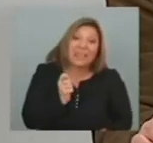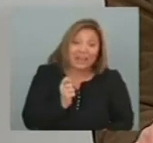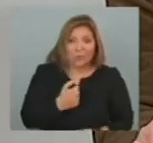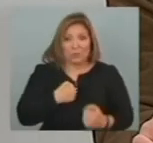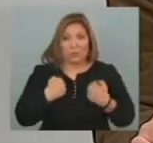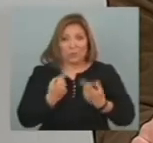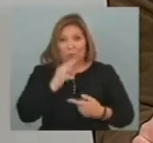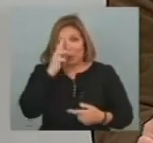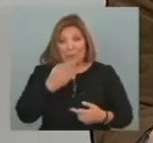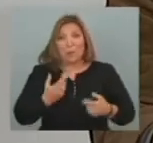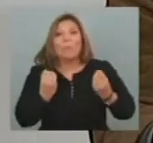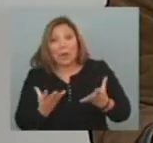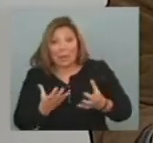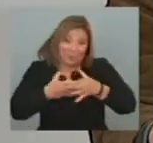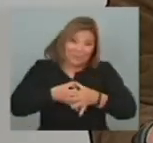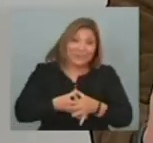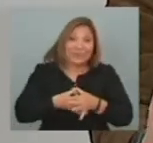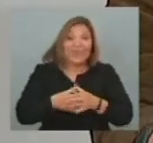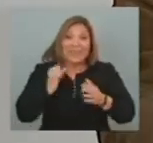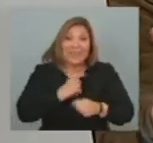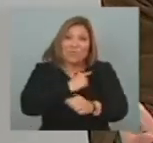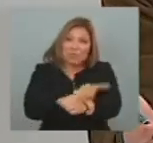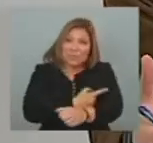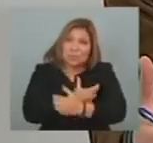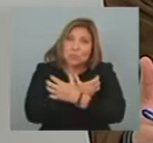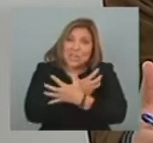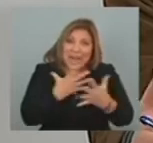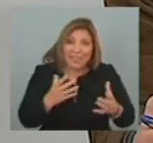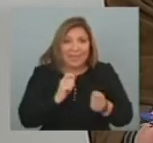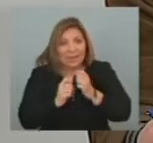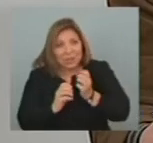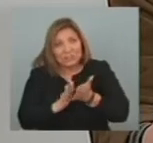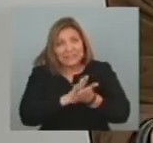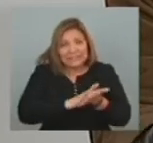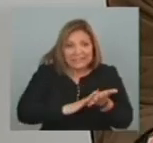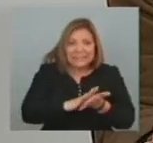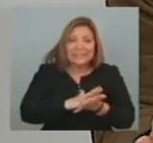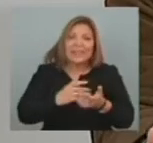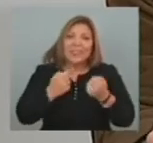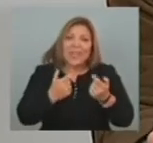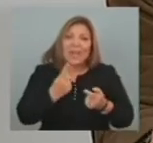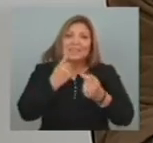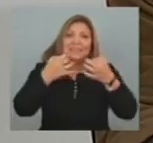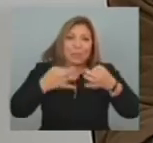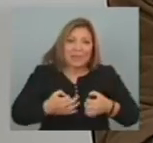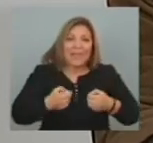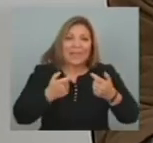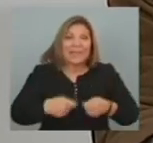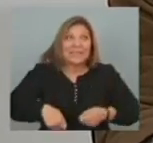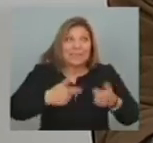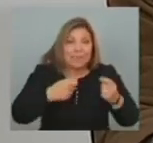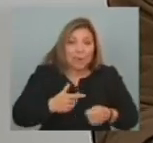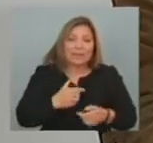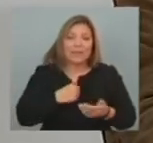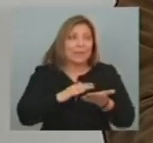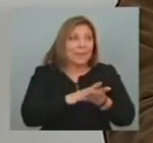Y en ese sentido Hay un enorme esfuerzo De Uruguay Desde los equipos Negociadores De garantizar Día a día Que esas exportaciones Que ese